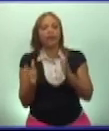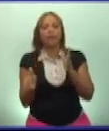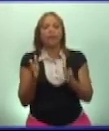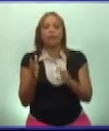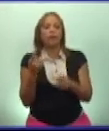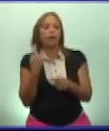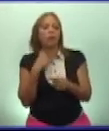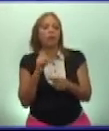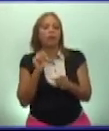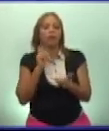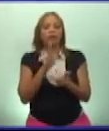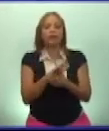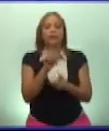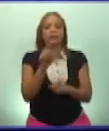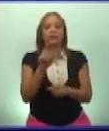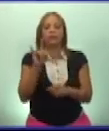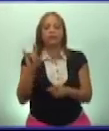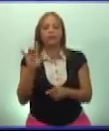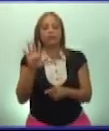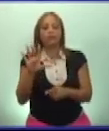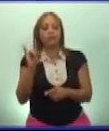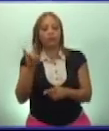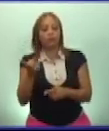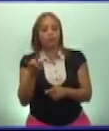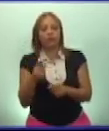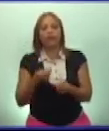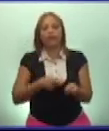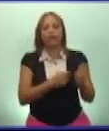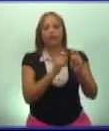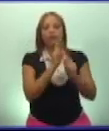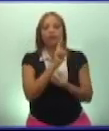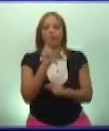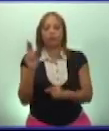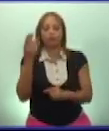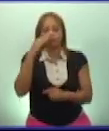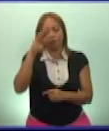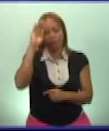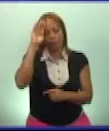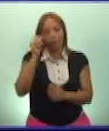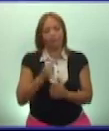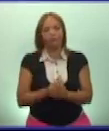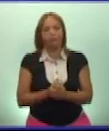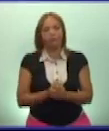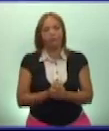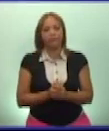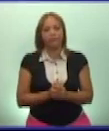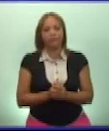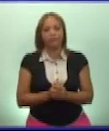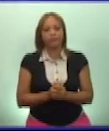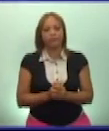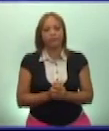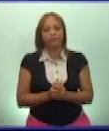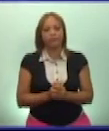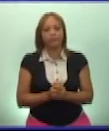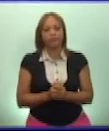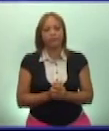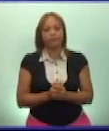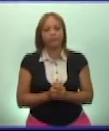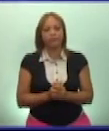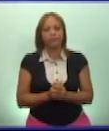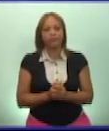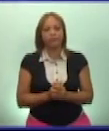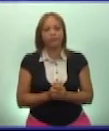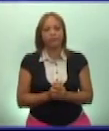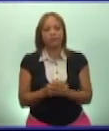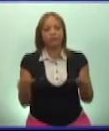a partir de 1959 con el triunfo de la revolución cubana. Si